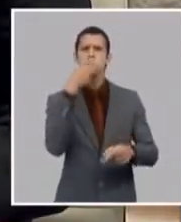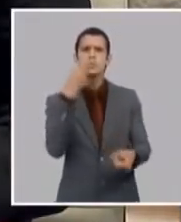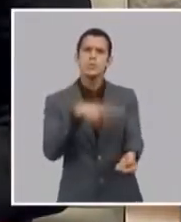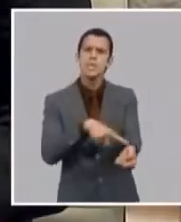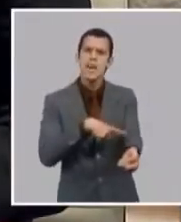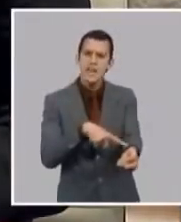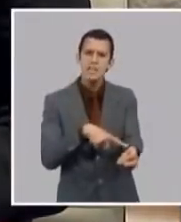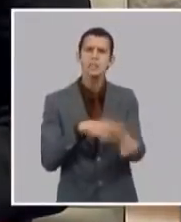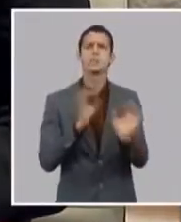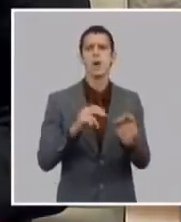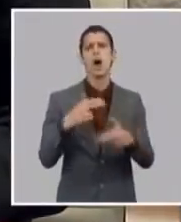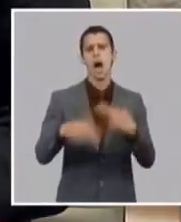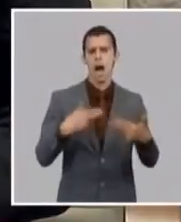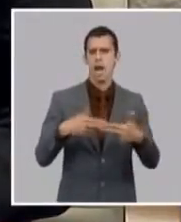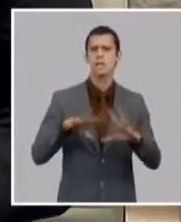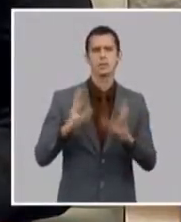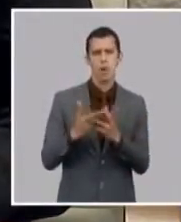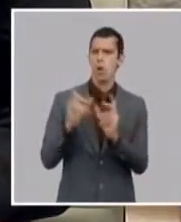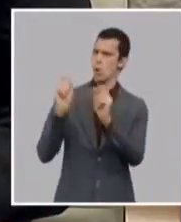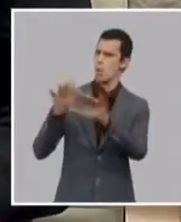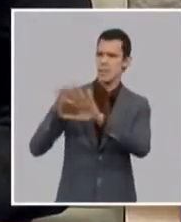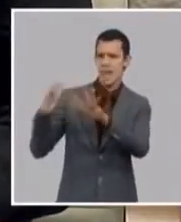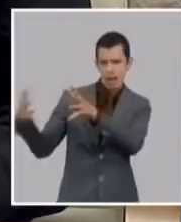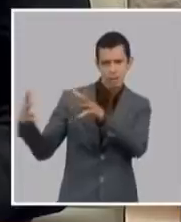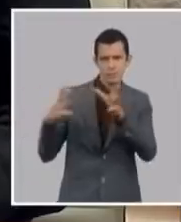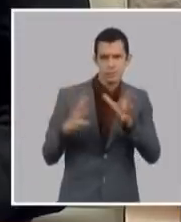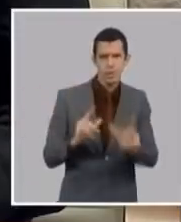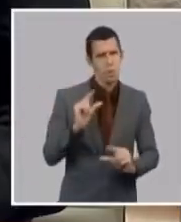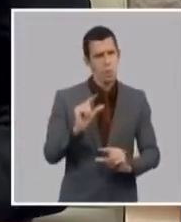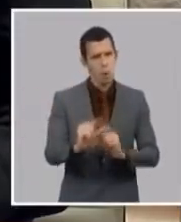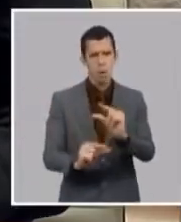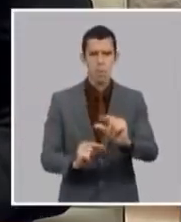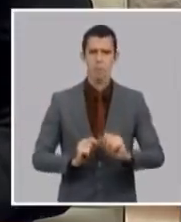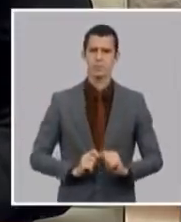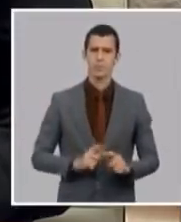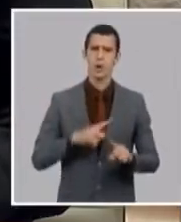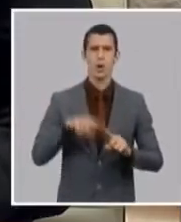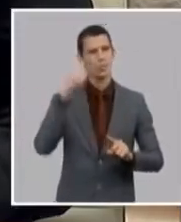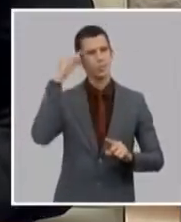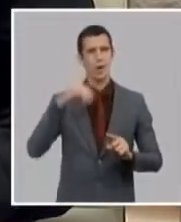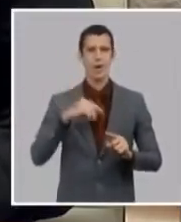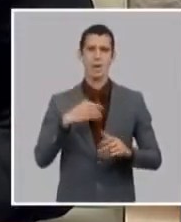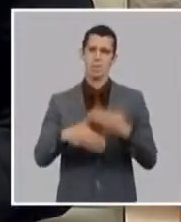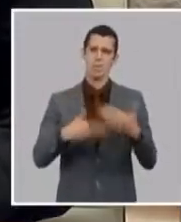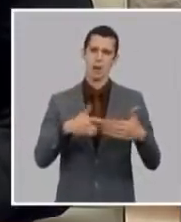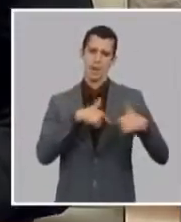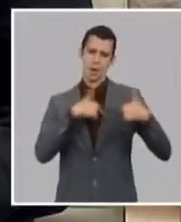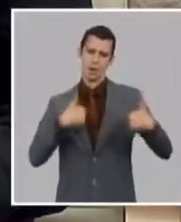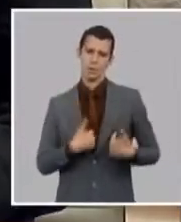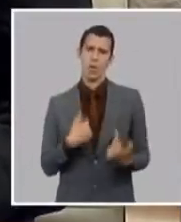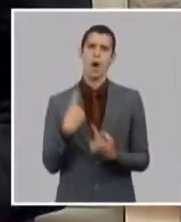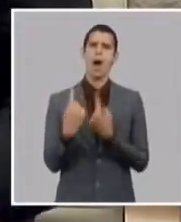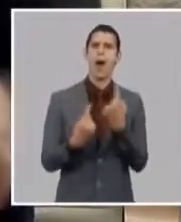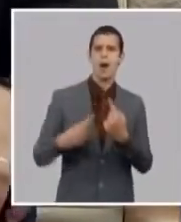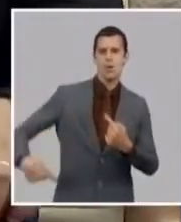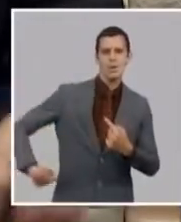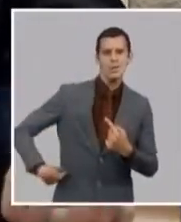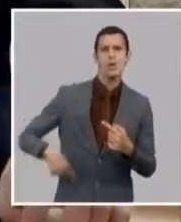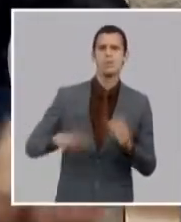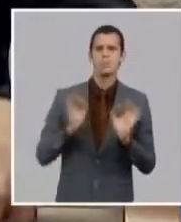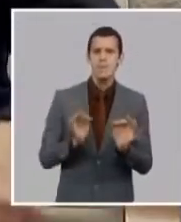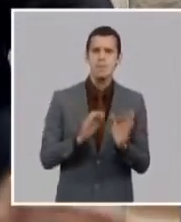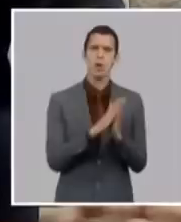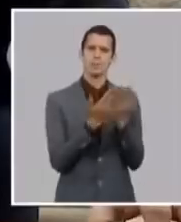tarjetón que son los de mayor consumo y también medicamentos para los pacientes de oncología esto